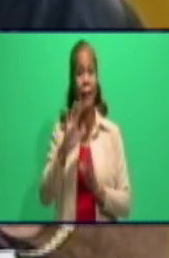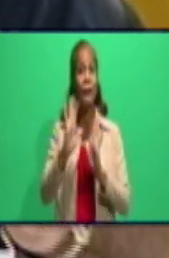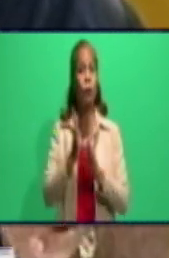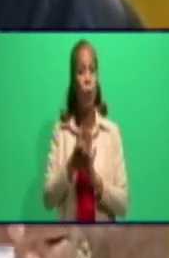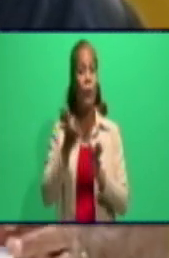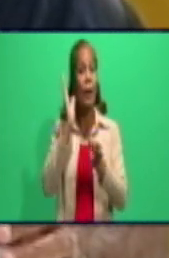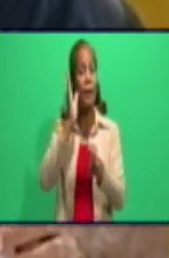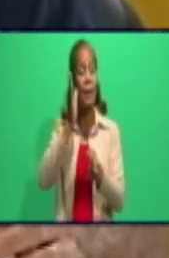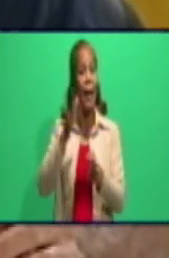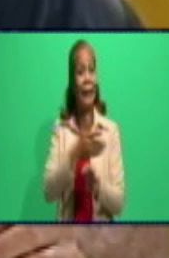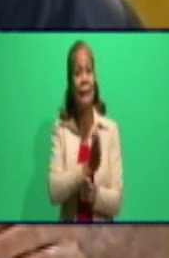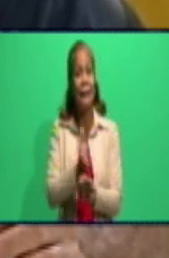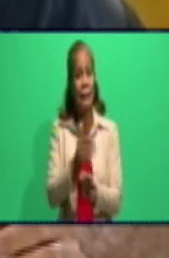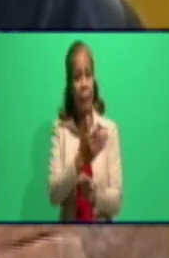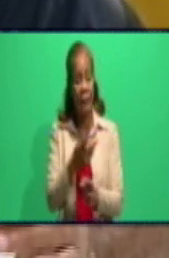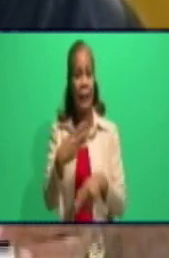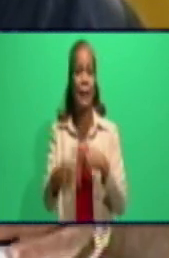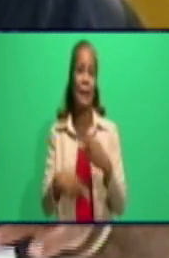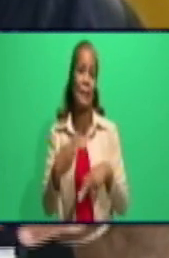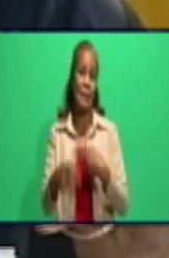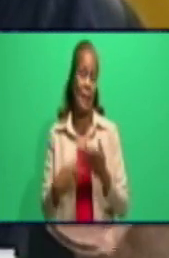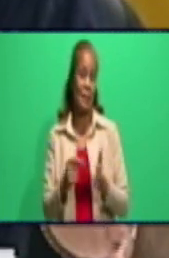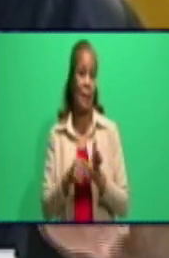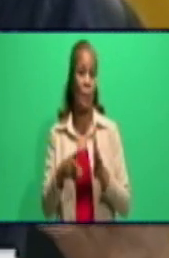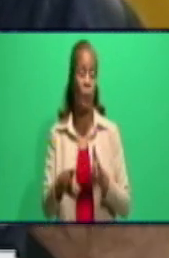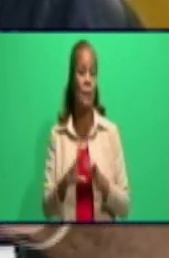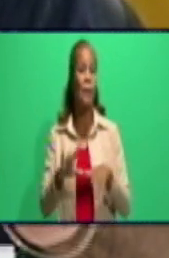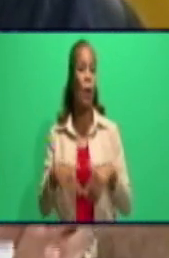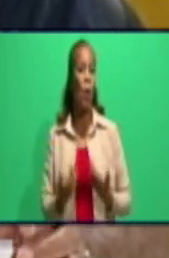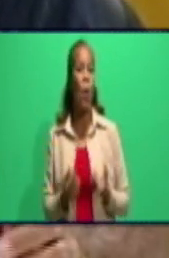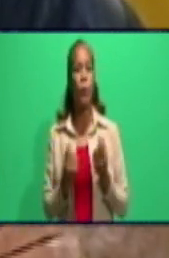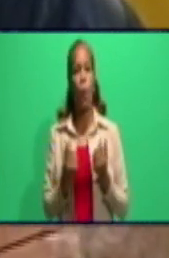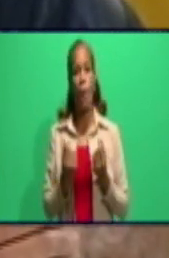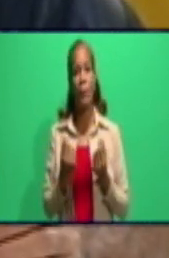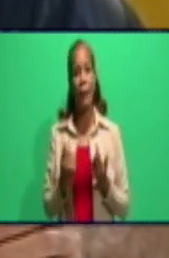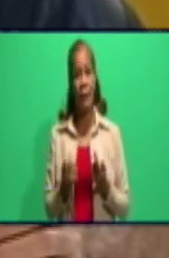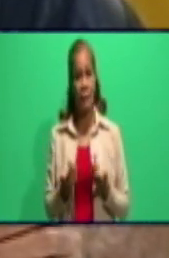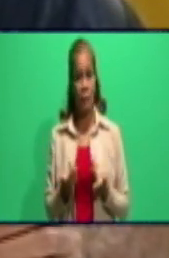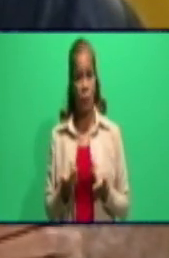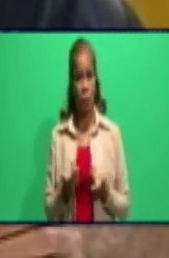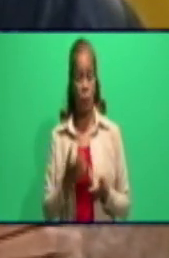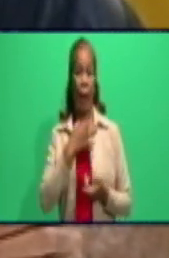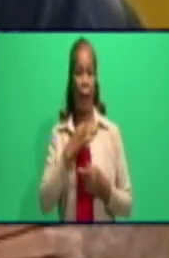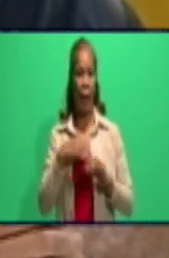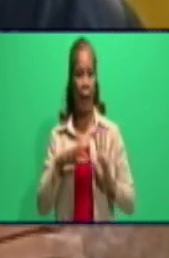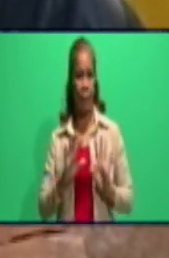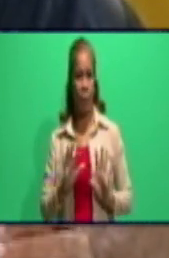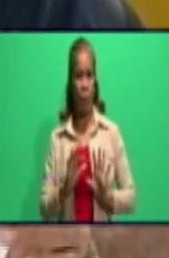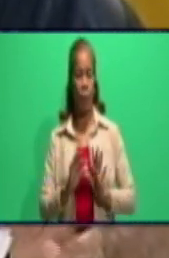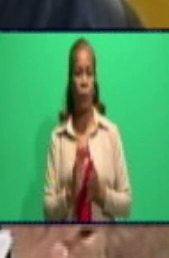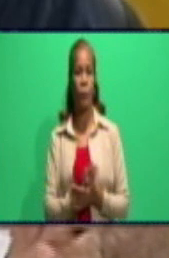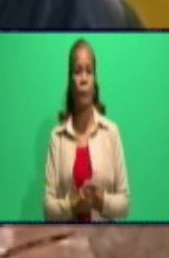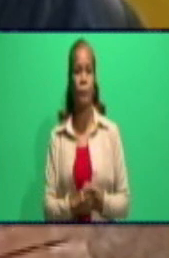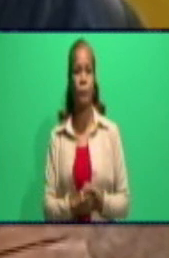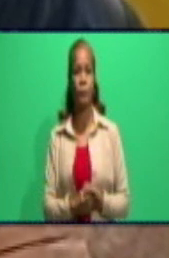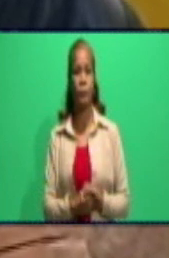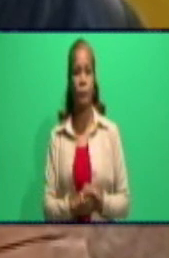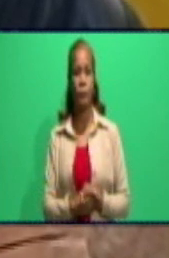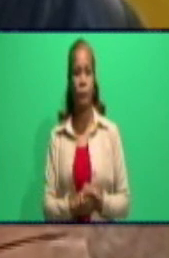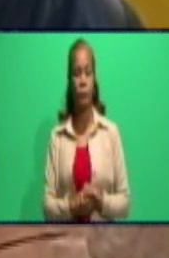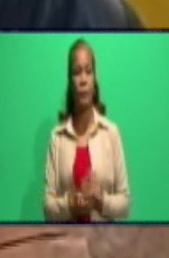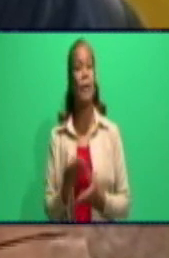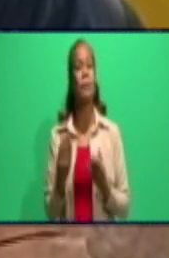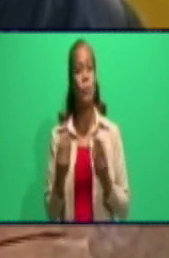afectan sobre todo a la población con el tema de los precios excesivos y hoy tenemos ejemplos de cuestiones que hemos detectado en varios